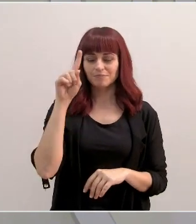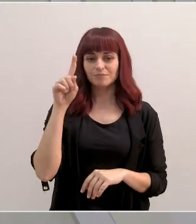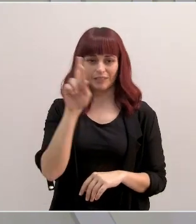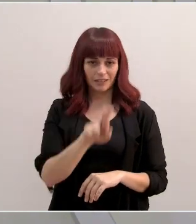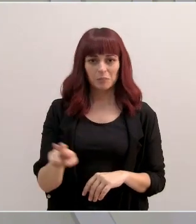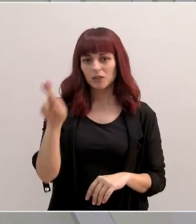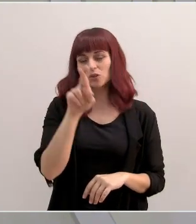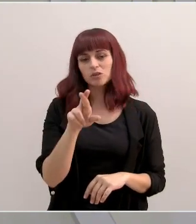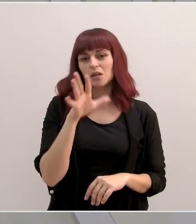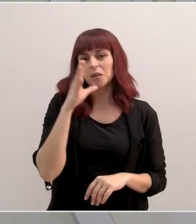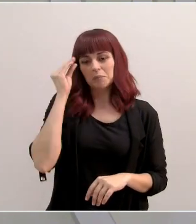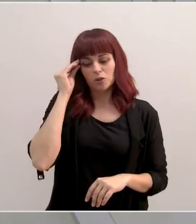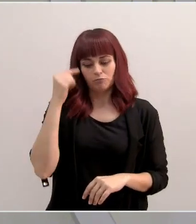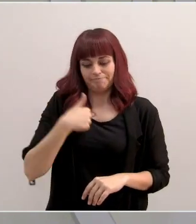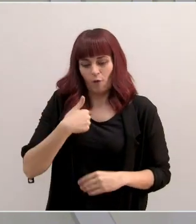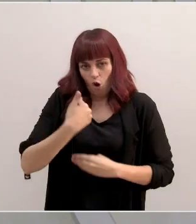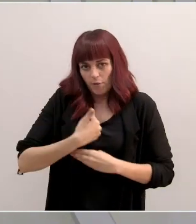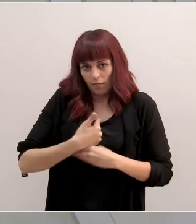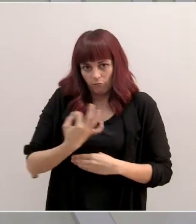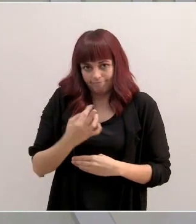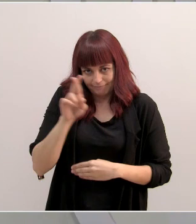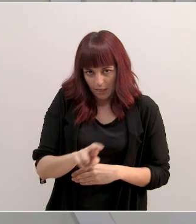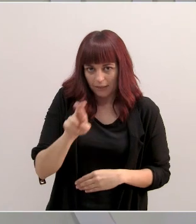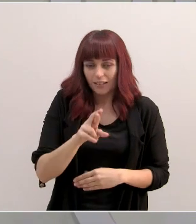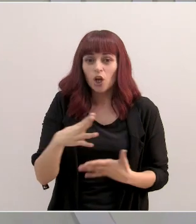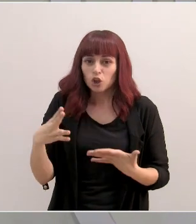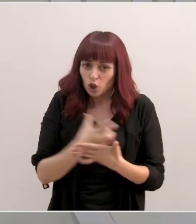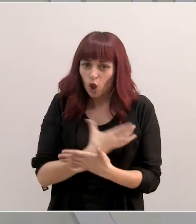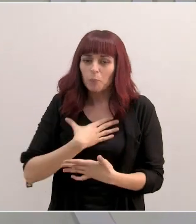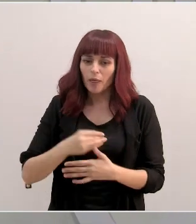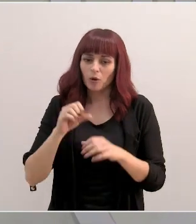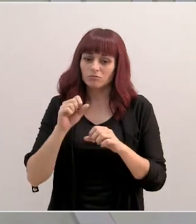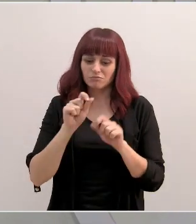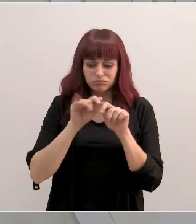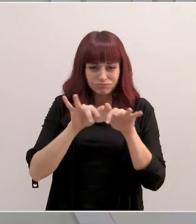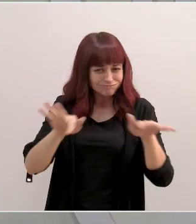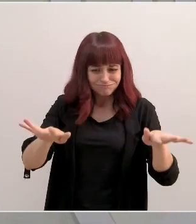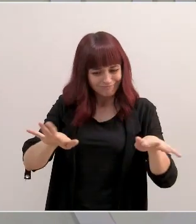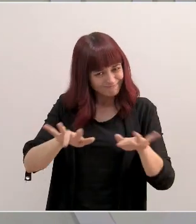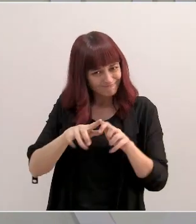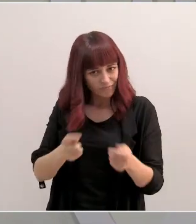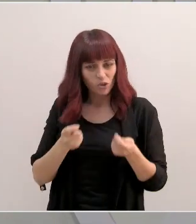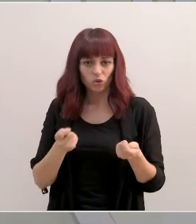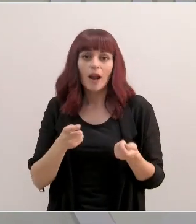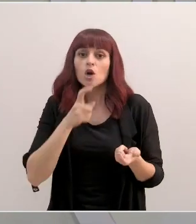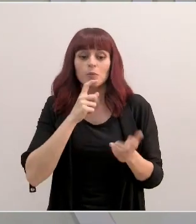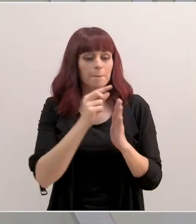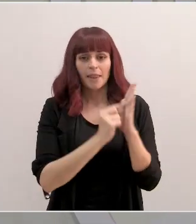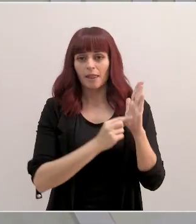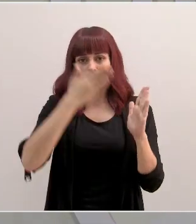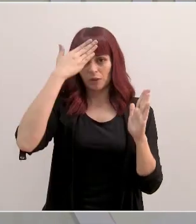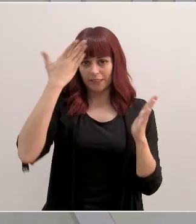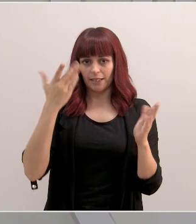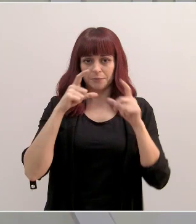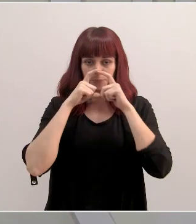les insisto, porque creo que es mi obligación recordarles que todos podemos prevenir la expansión del virus, pues con las medidas fundamentales,